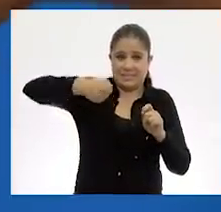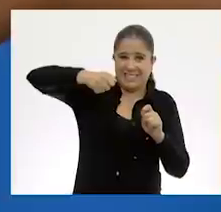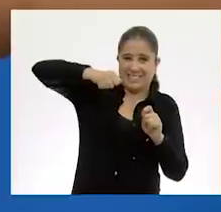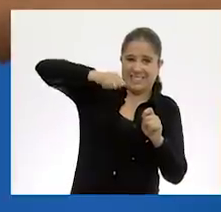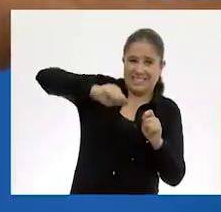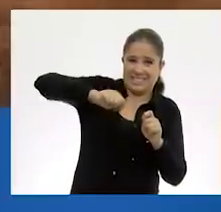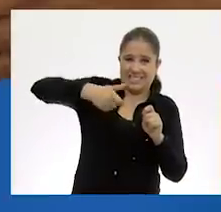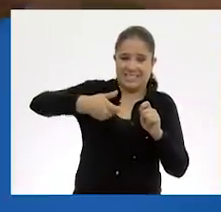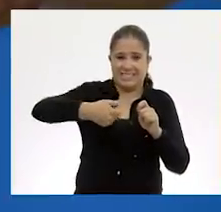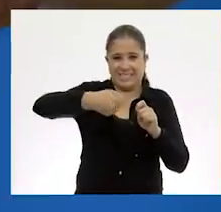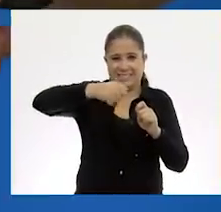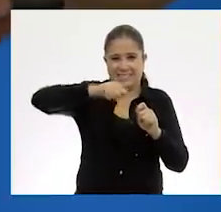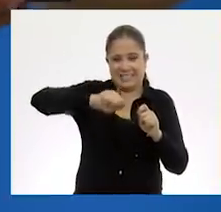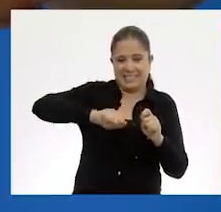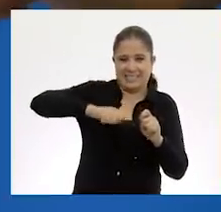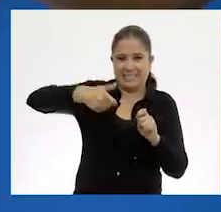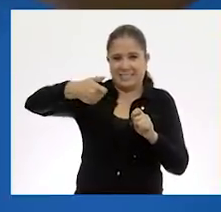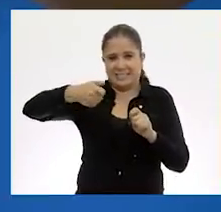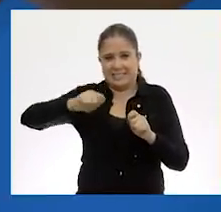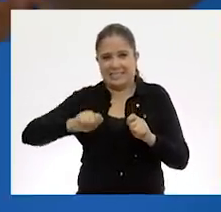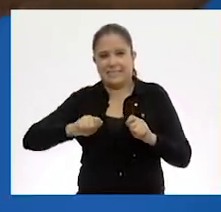y bajamos.